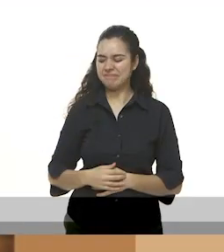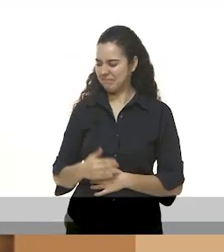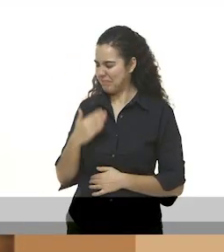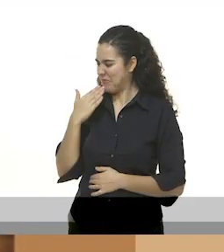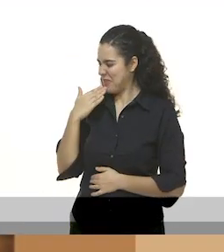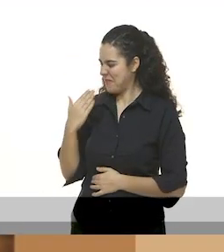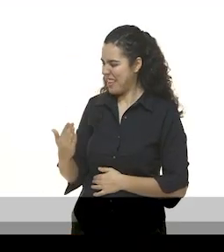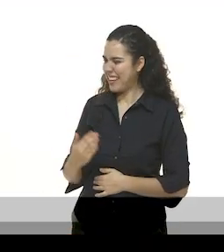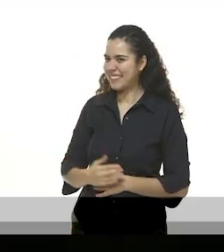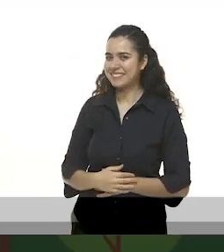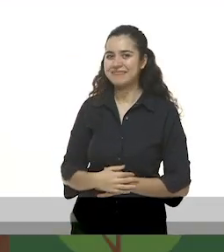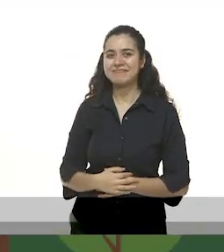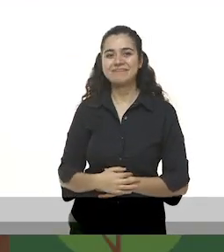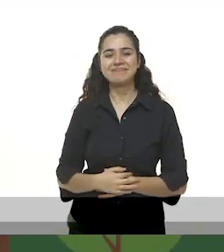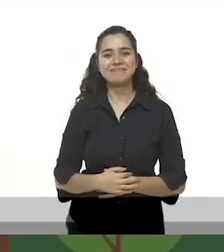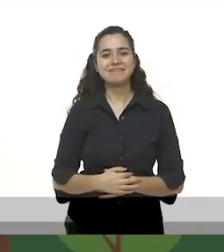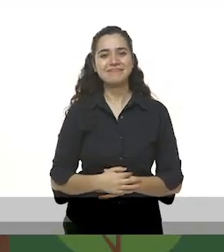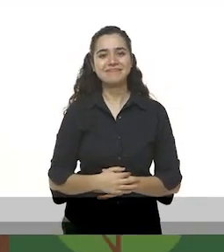Muy bien Beto.